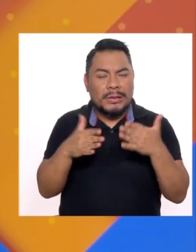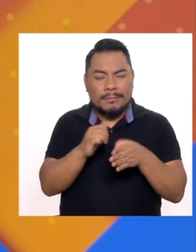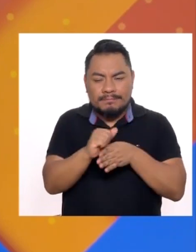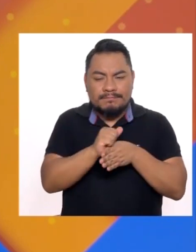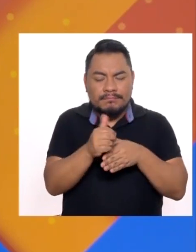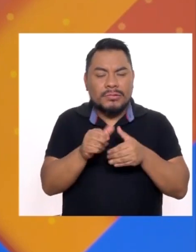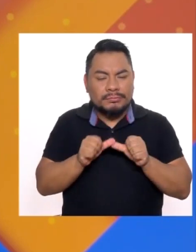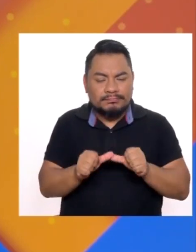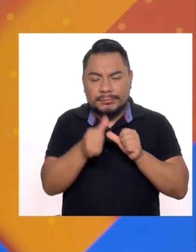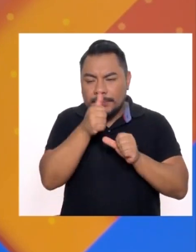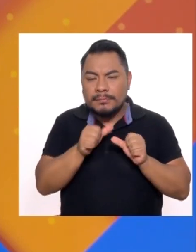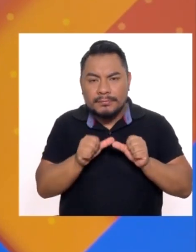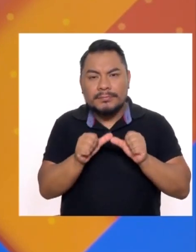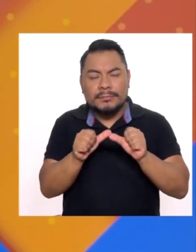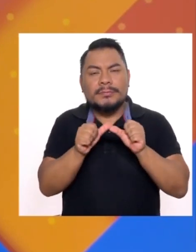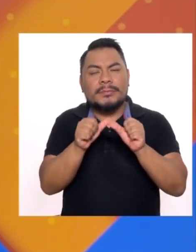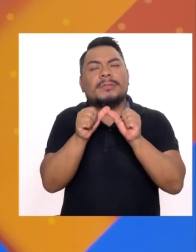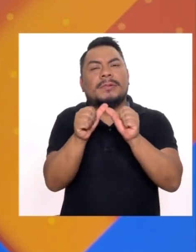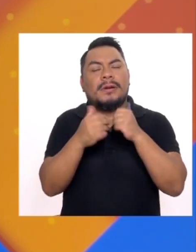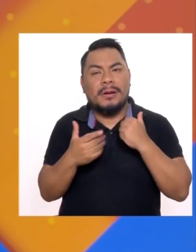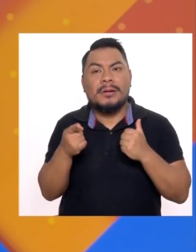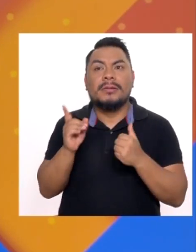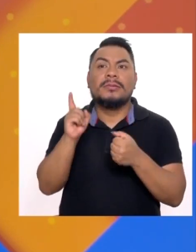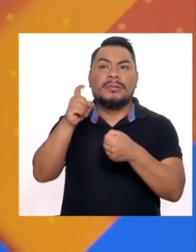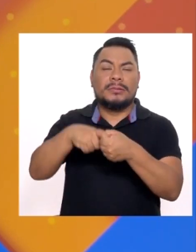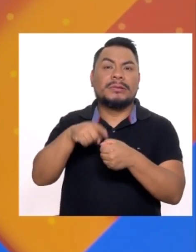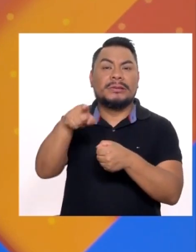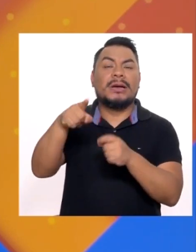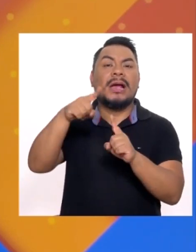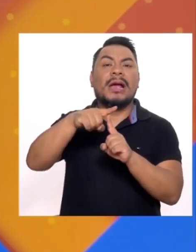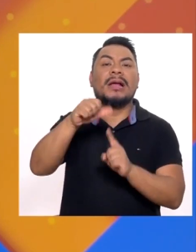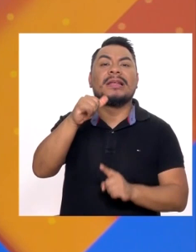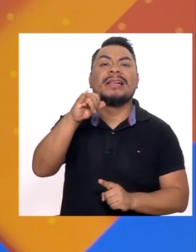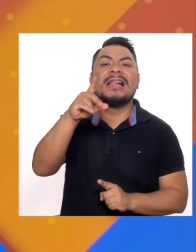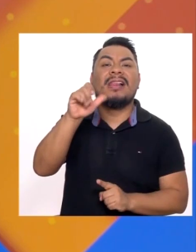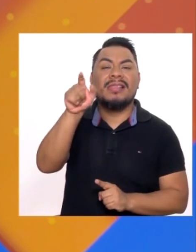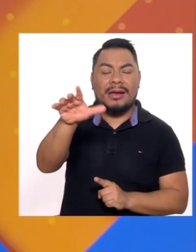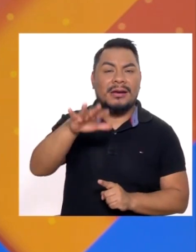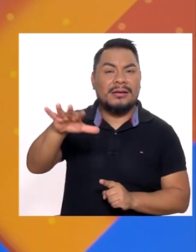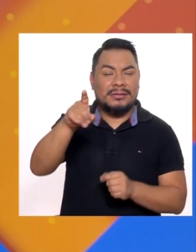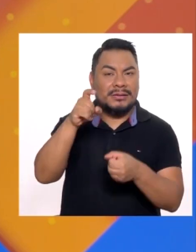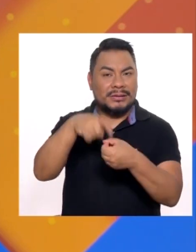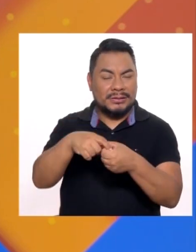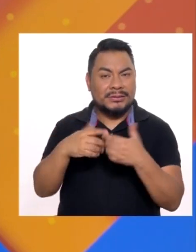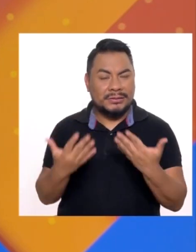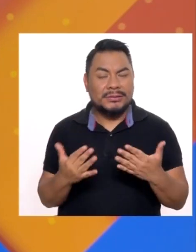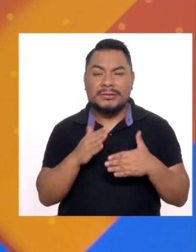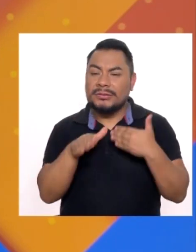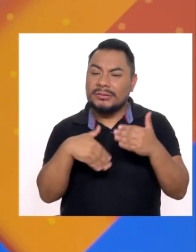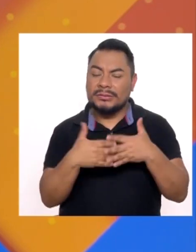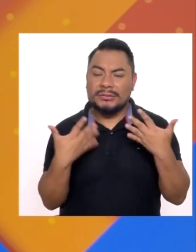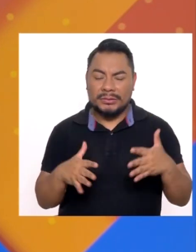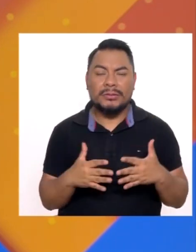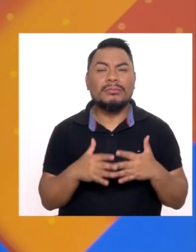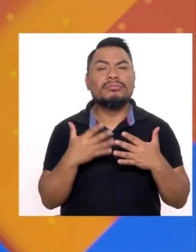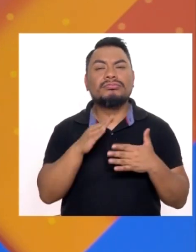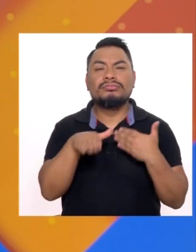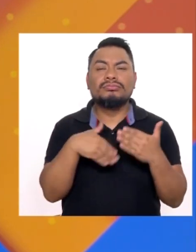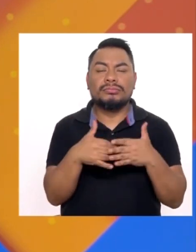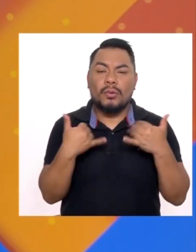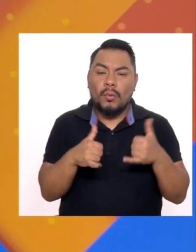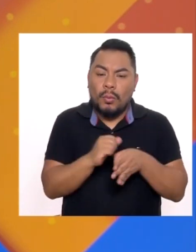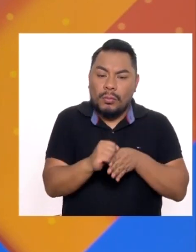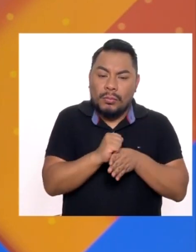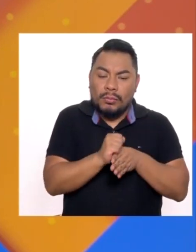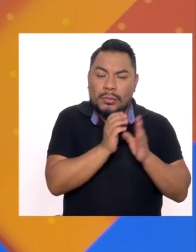ahí en preparación El próximo año Tenemos nosotros Este, mundial En Tailandia En febrero Y ya yo creo que Ya luego netamente Este,